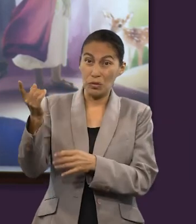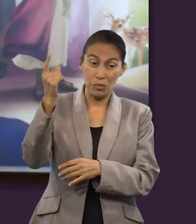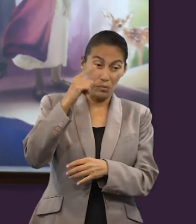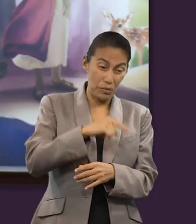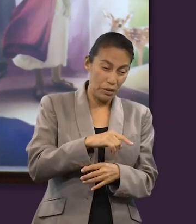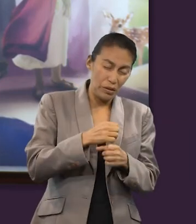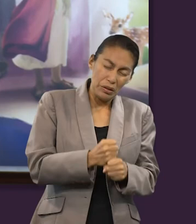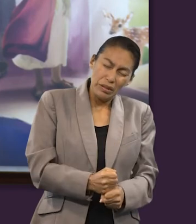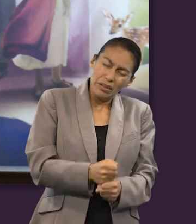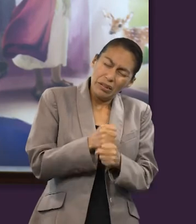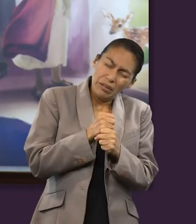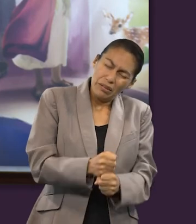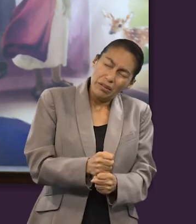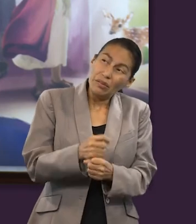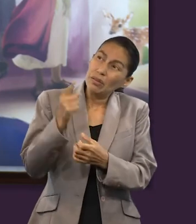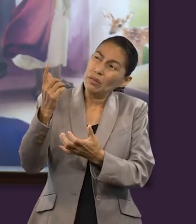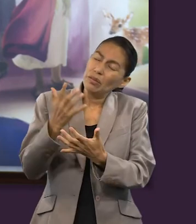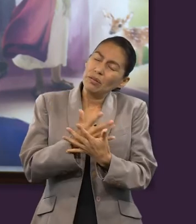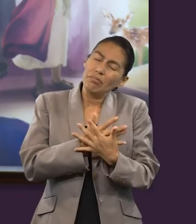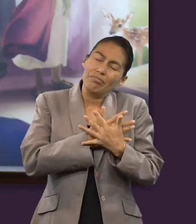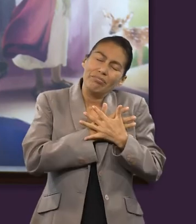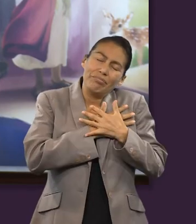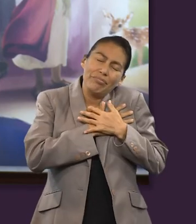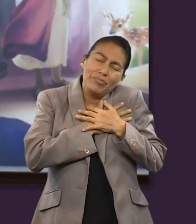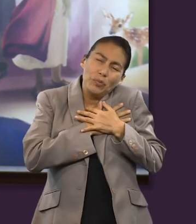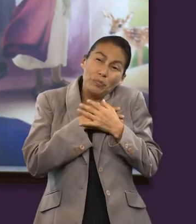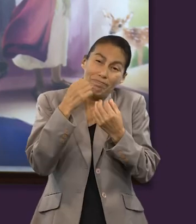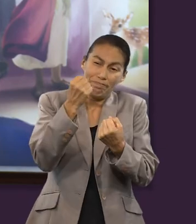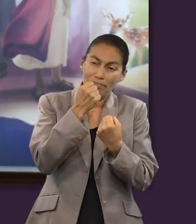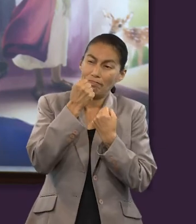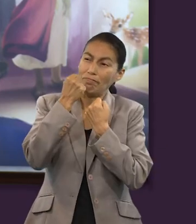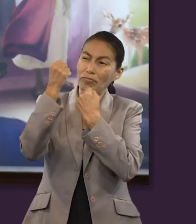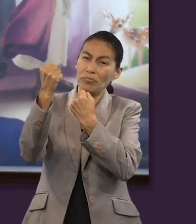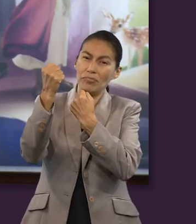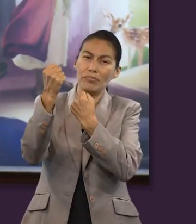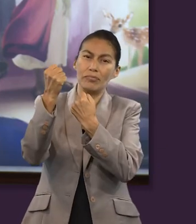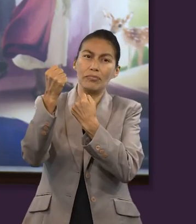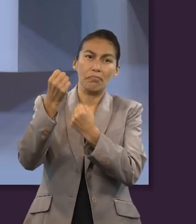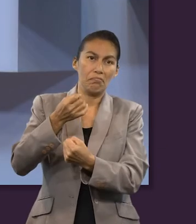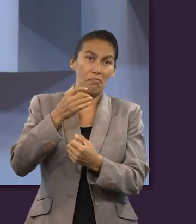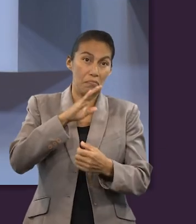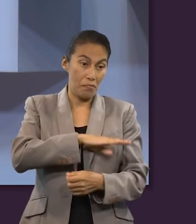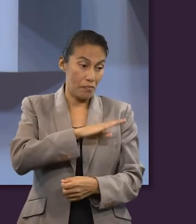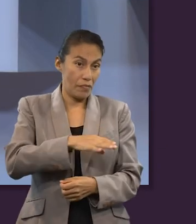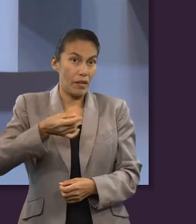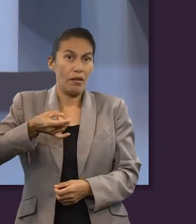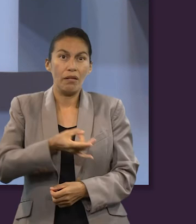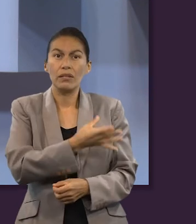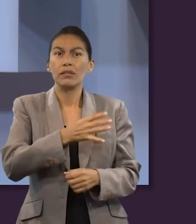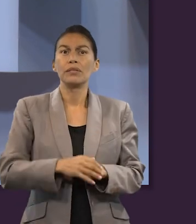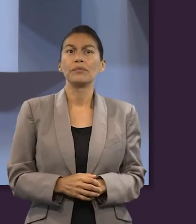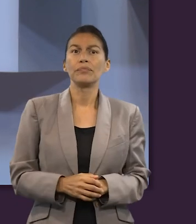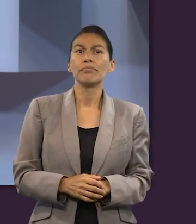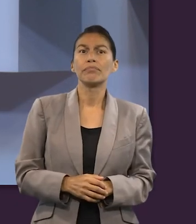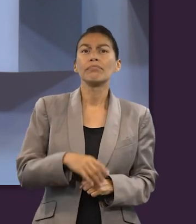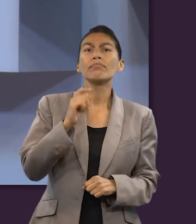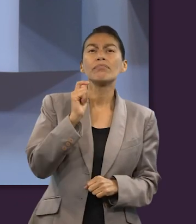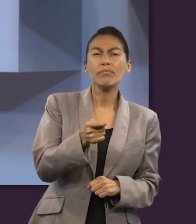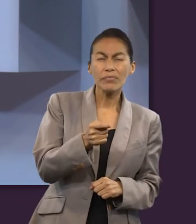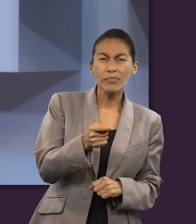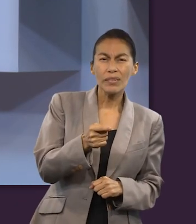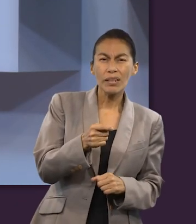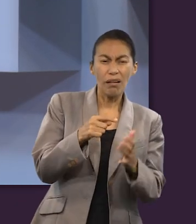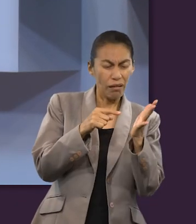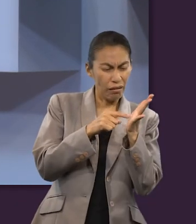sacrificio, de su amor, pero al mismo tiempo también de su poder sobre la muerte. ¿Qué representa para ti